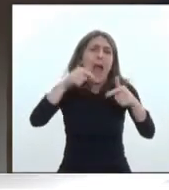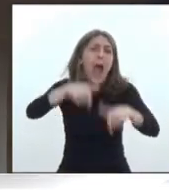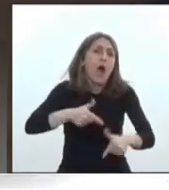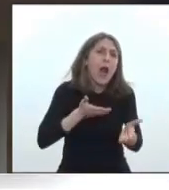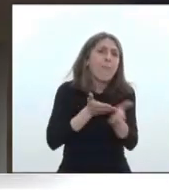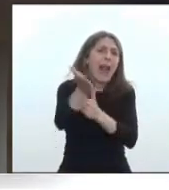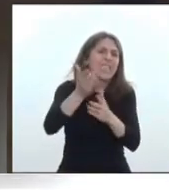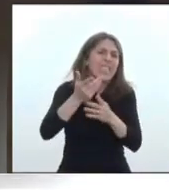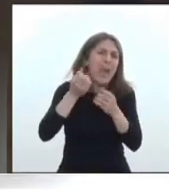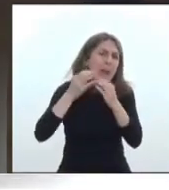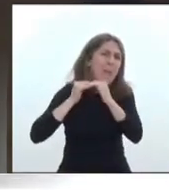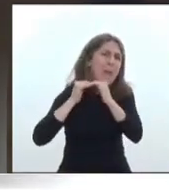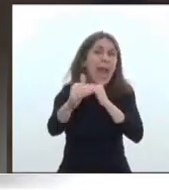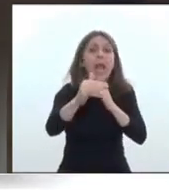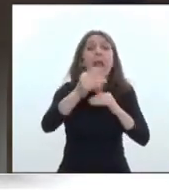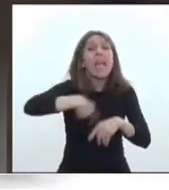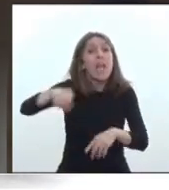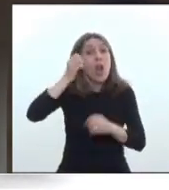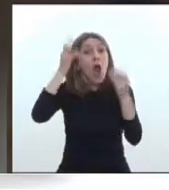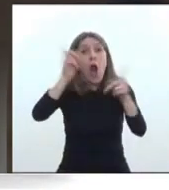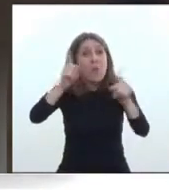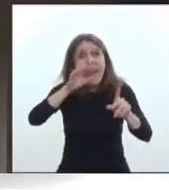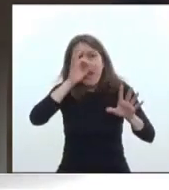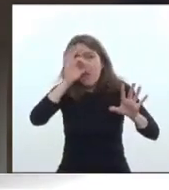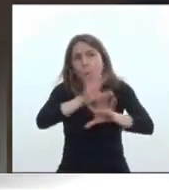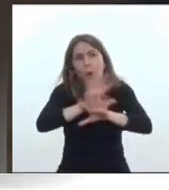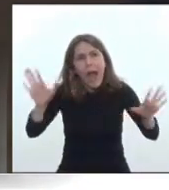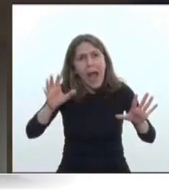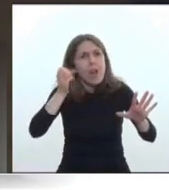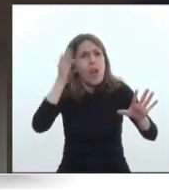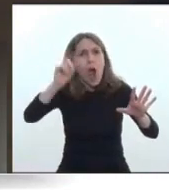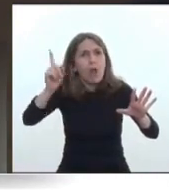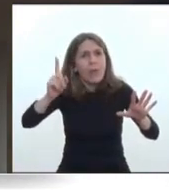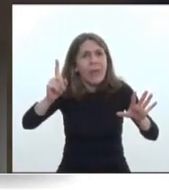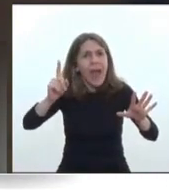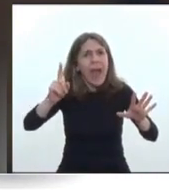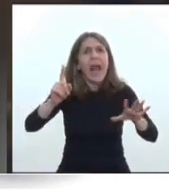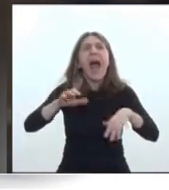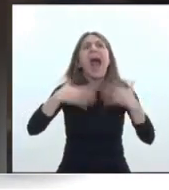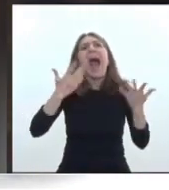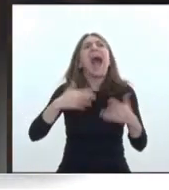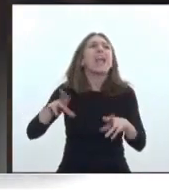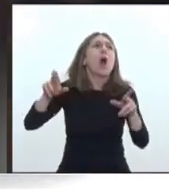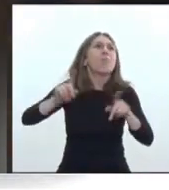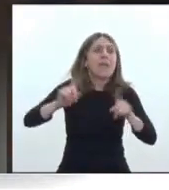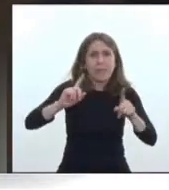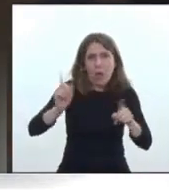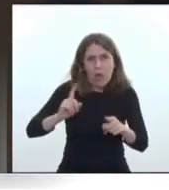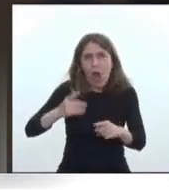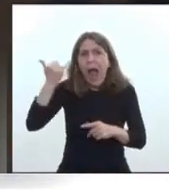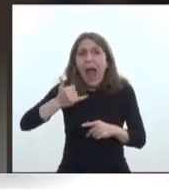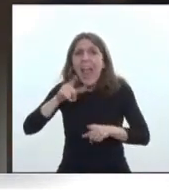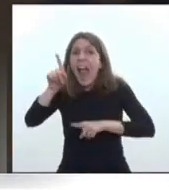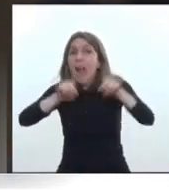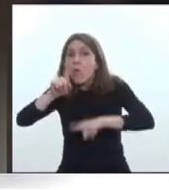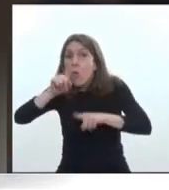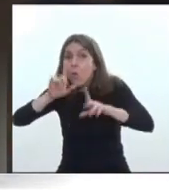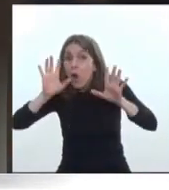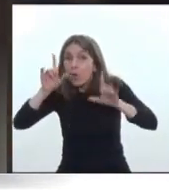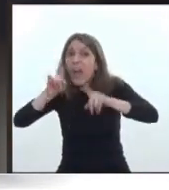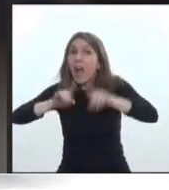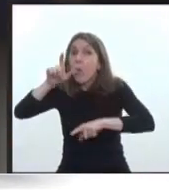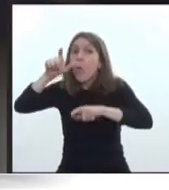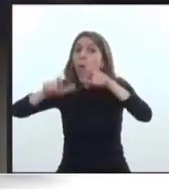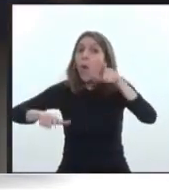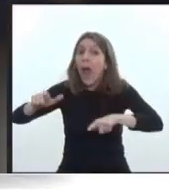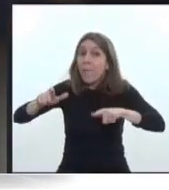olvidar, nunca más olvidar que no todo es lo mismo, que hay algunos que